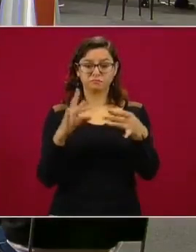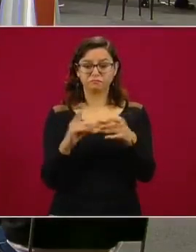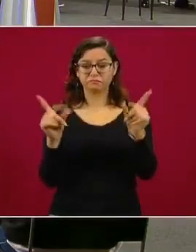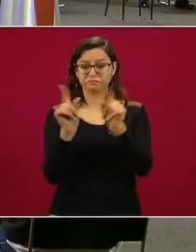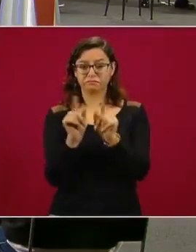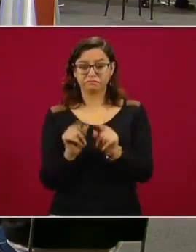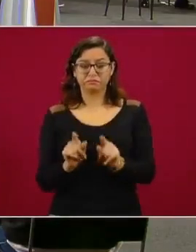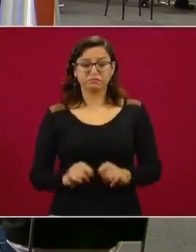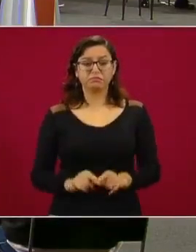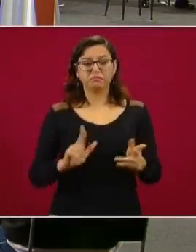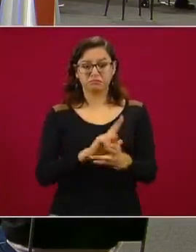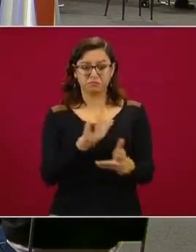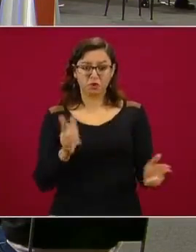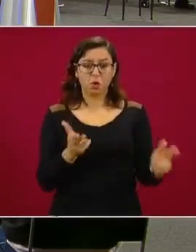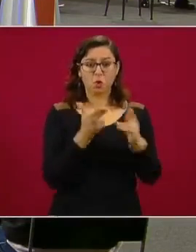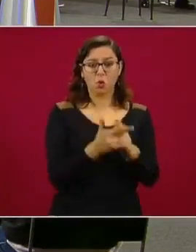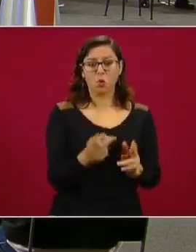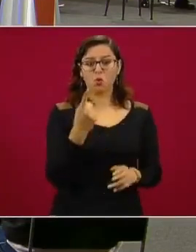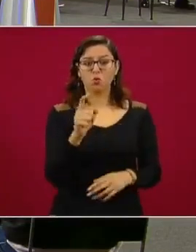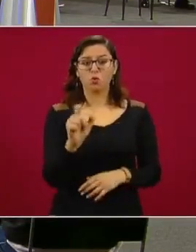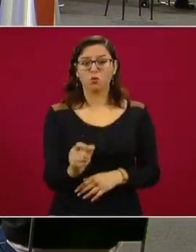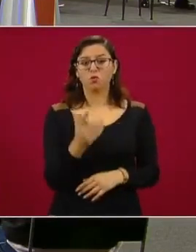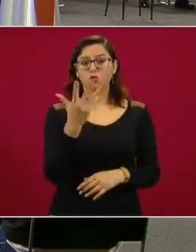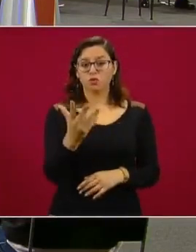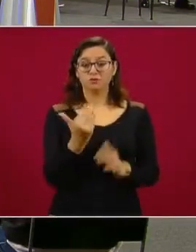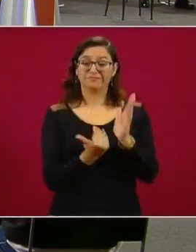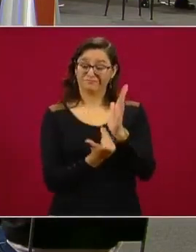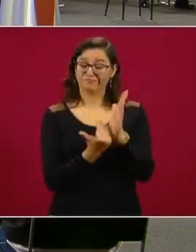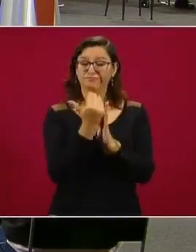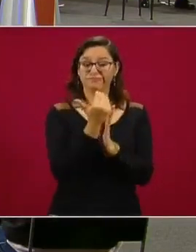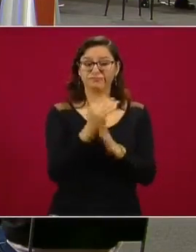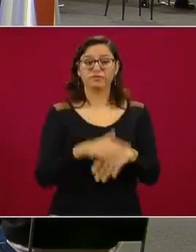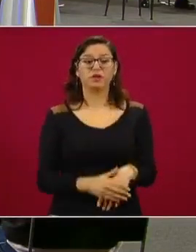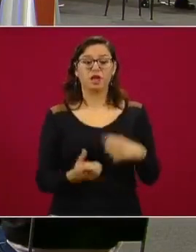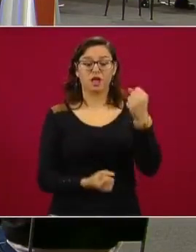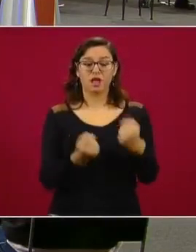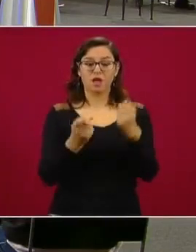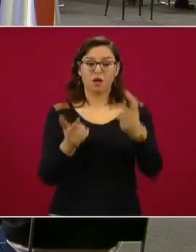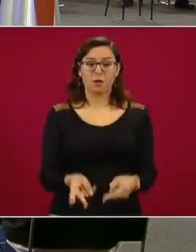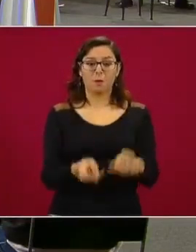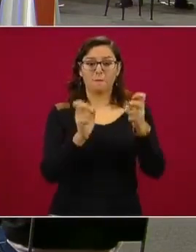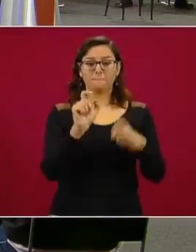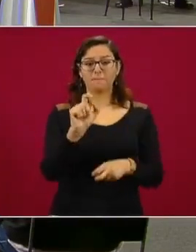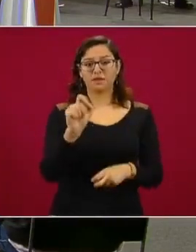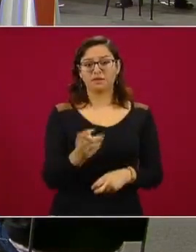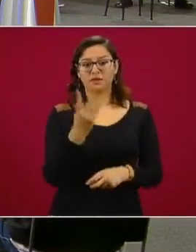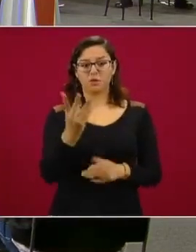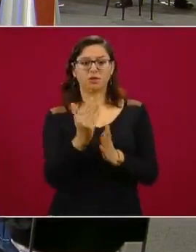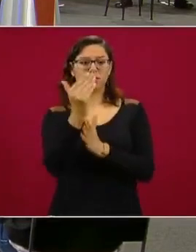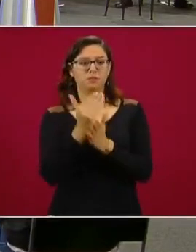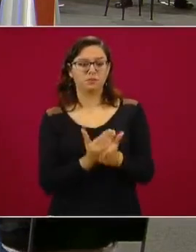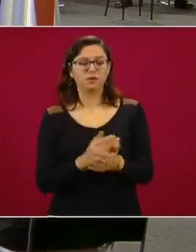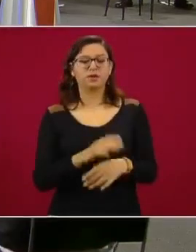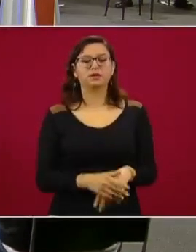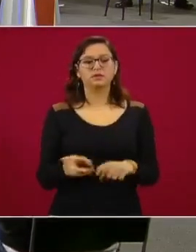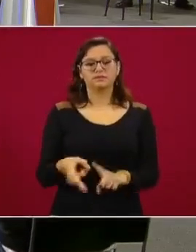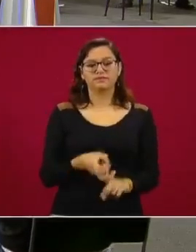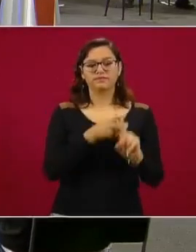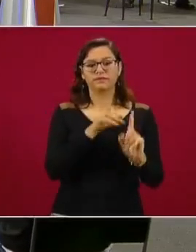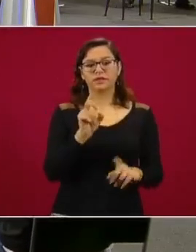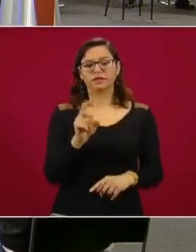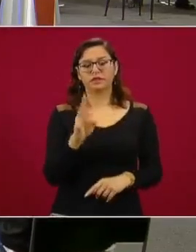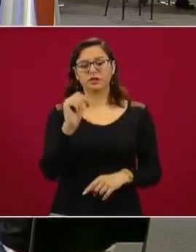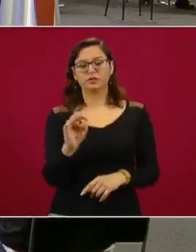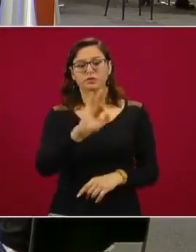homicidio doloso, 1.5 al alza, robo de vehículos, 24 a la baja, secuestro, 39 a la